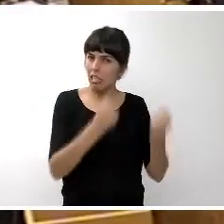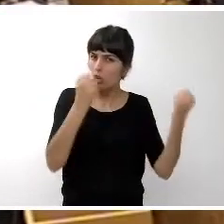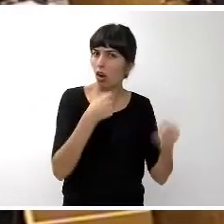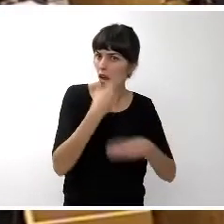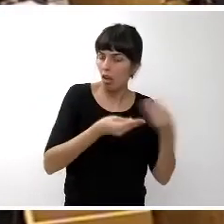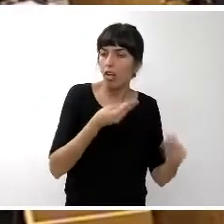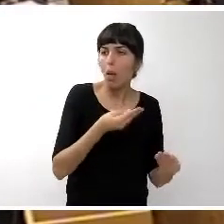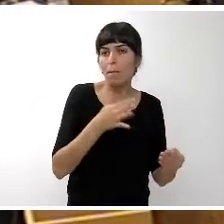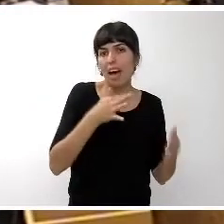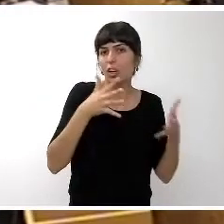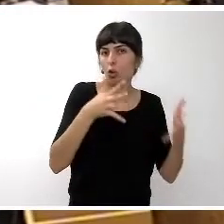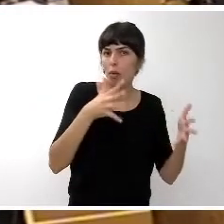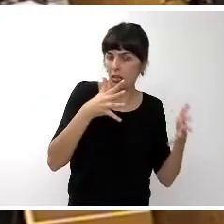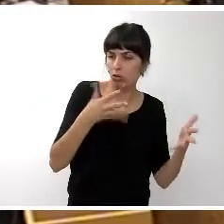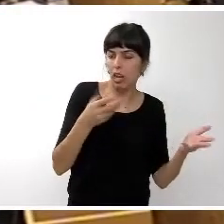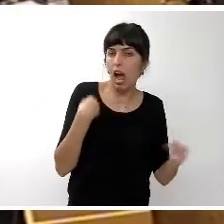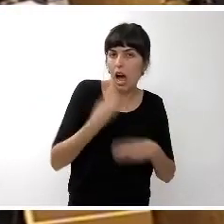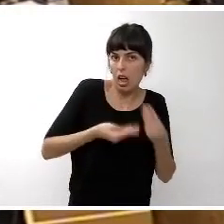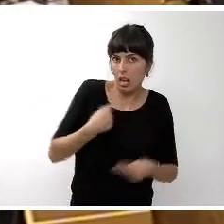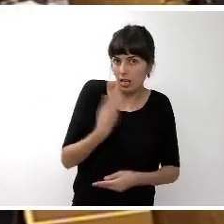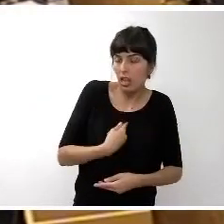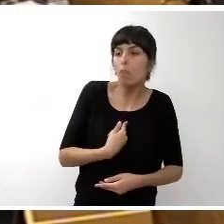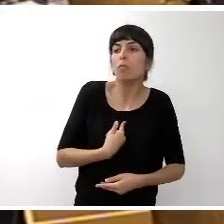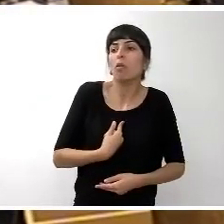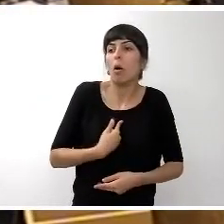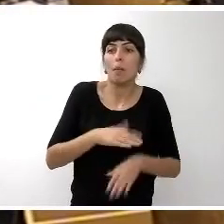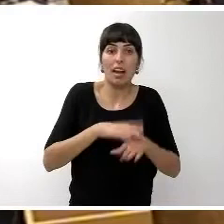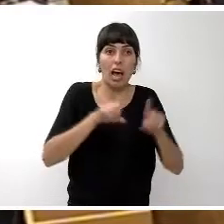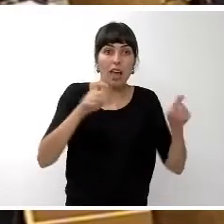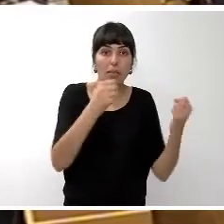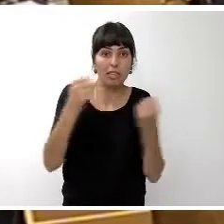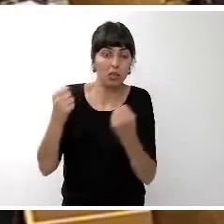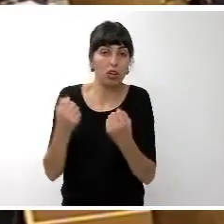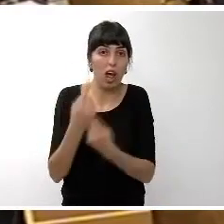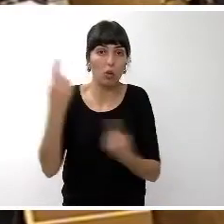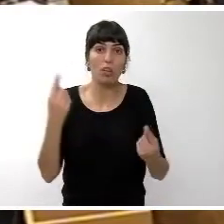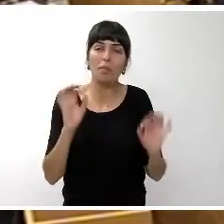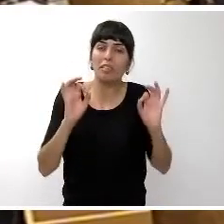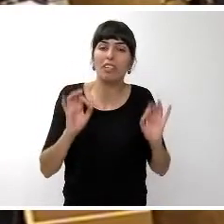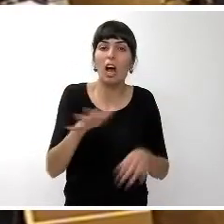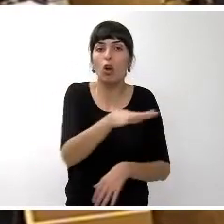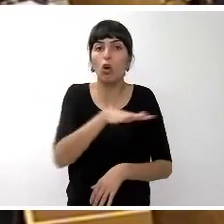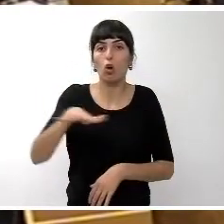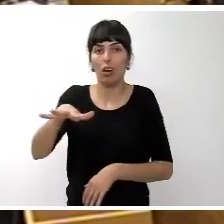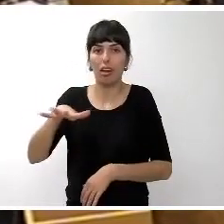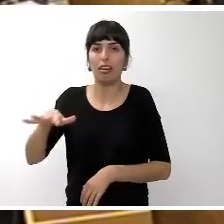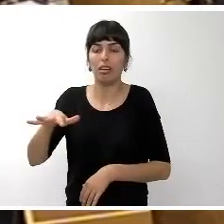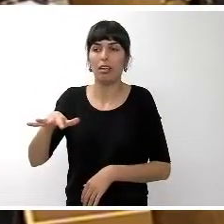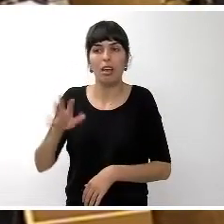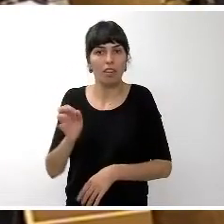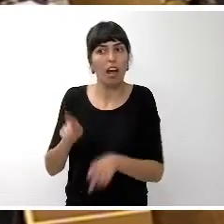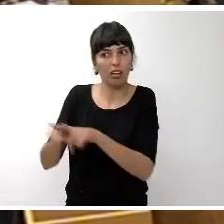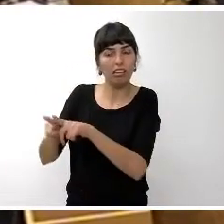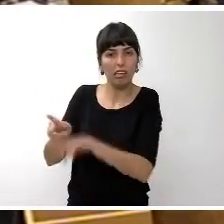que en un primer momento se planteaban para determinadas administraciones especialmente en las locales en las cuales parecía